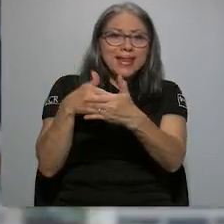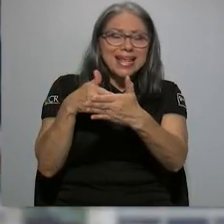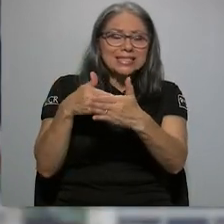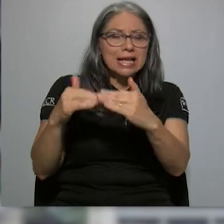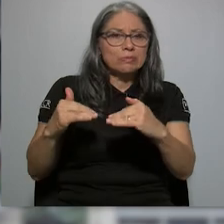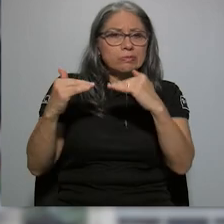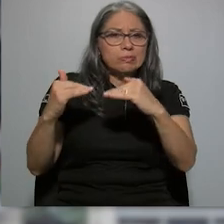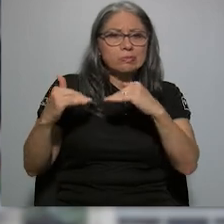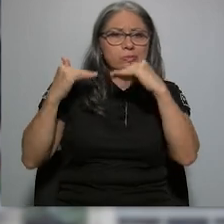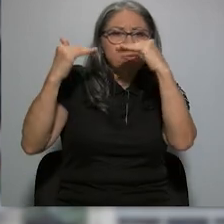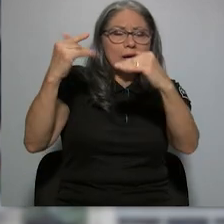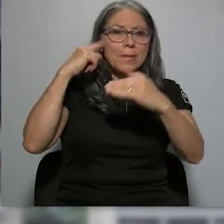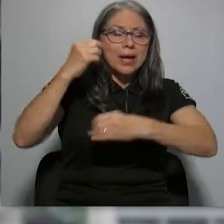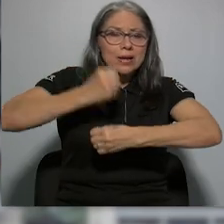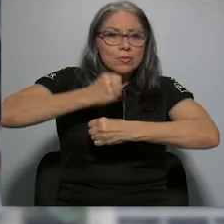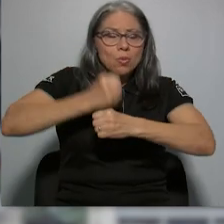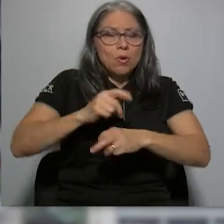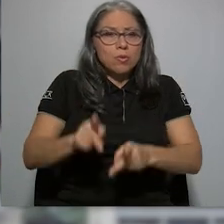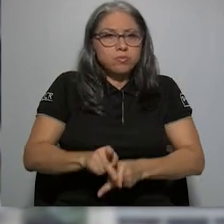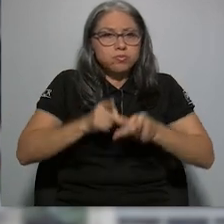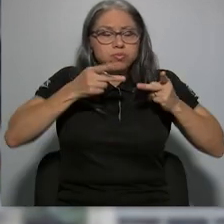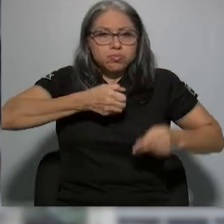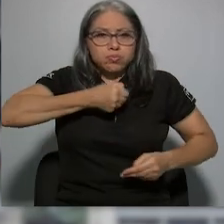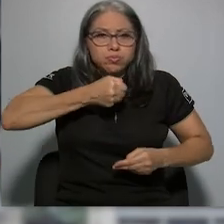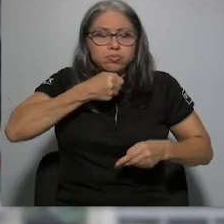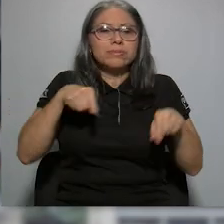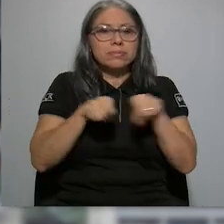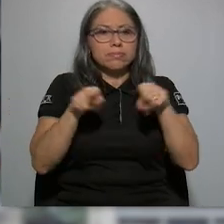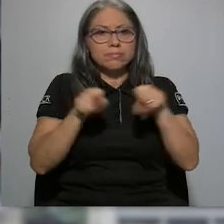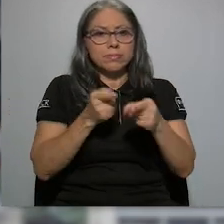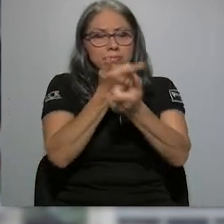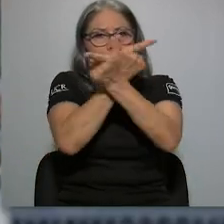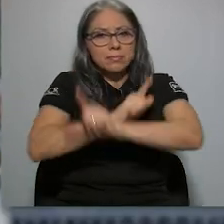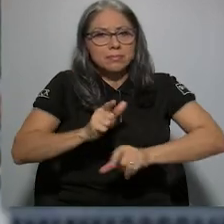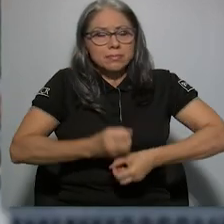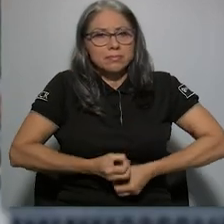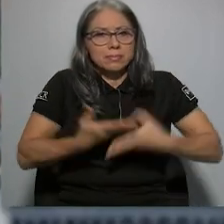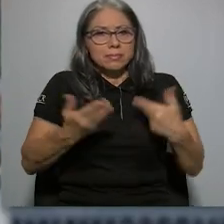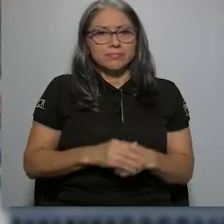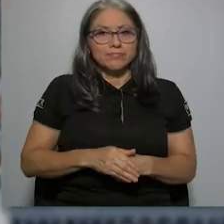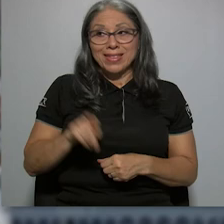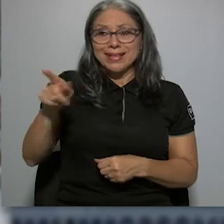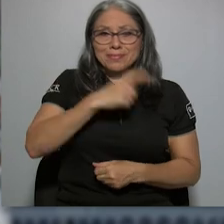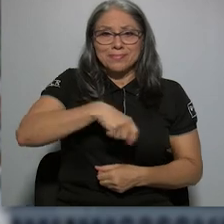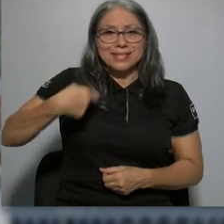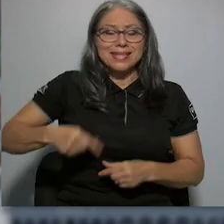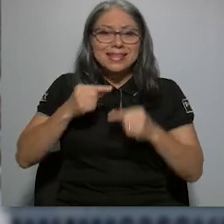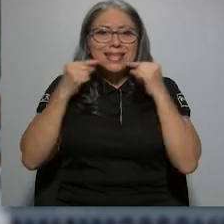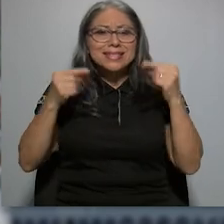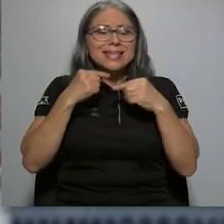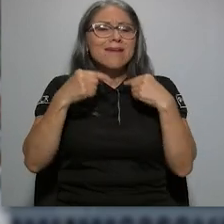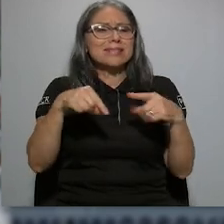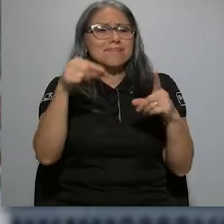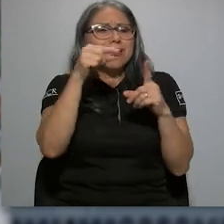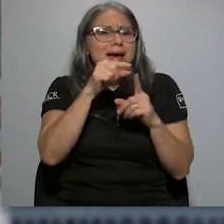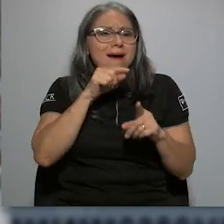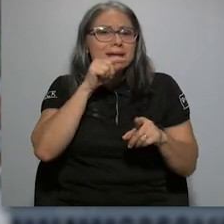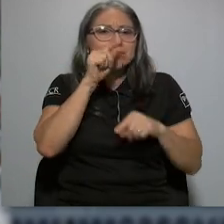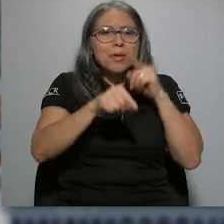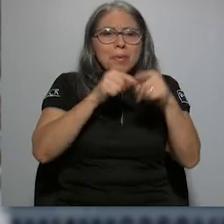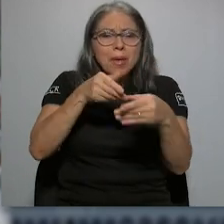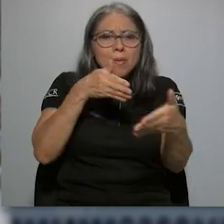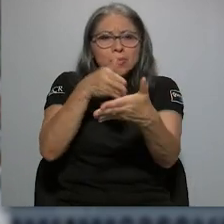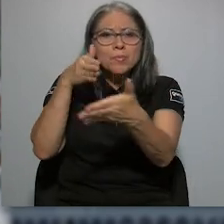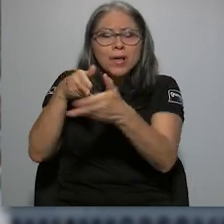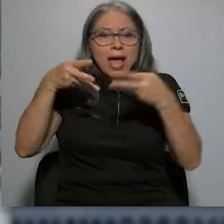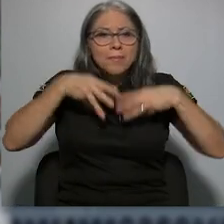alta para el ejercicio periodístico y la libertad de expresión. Los insultos y ataques del presidente Chávez a medios de